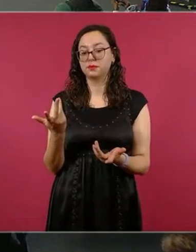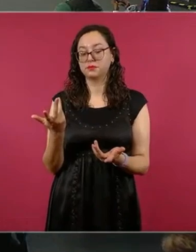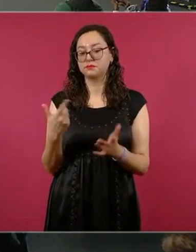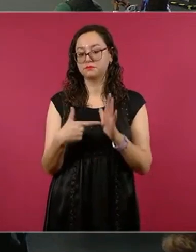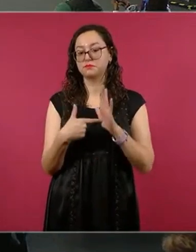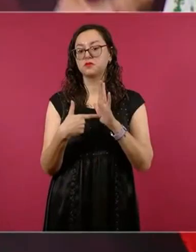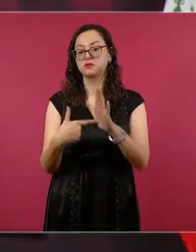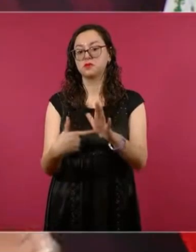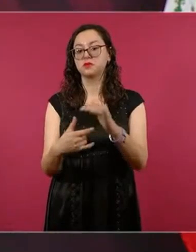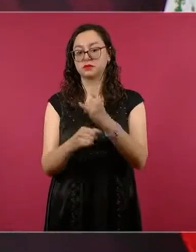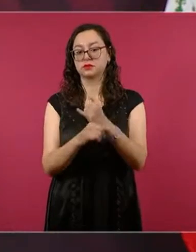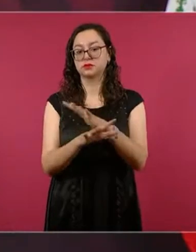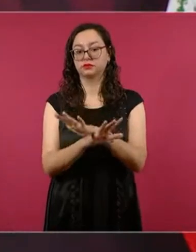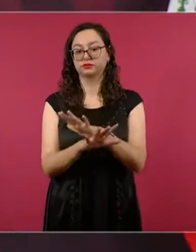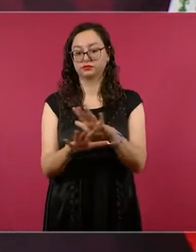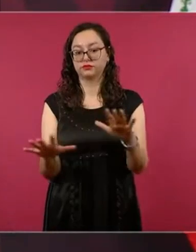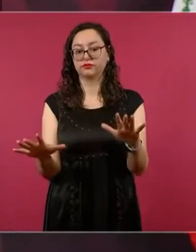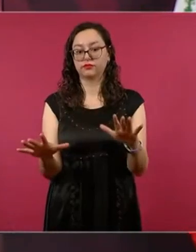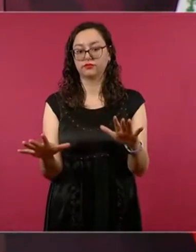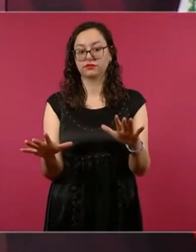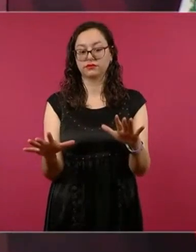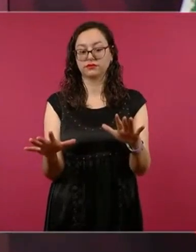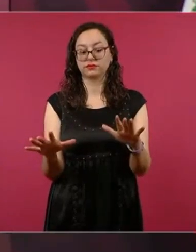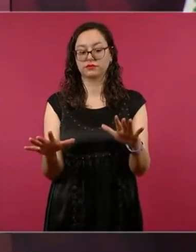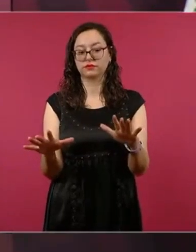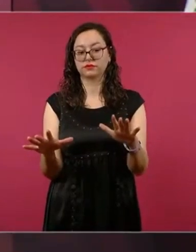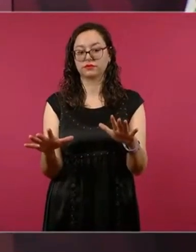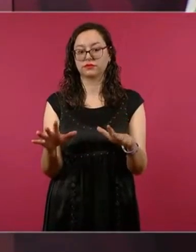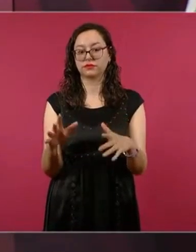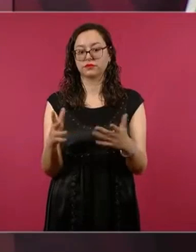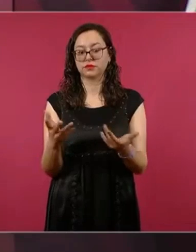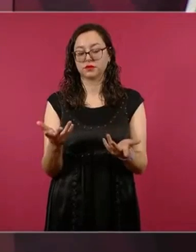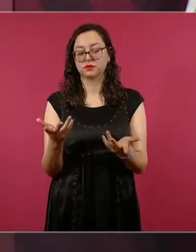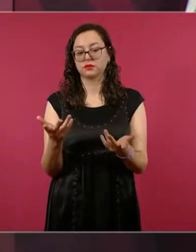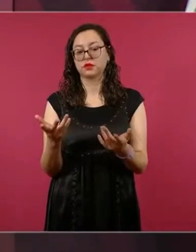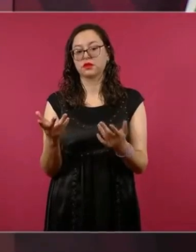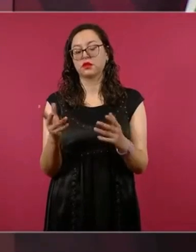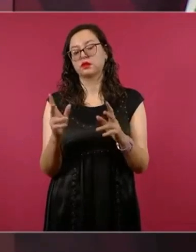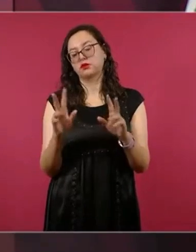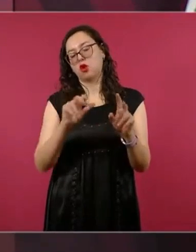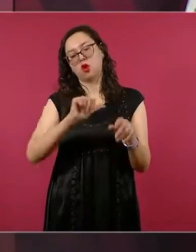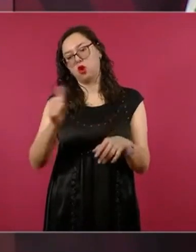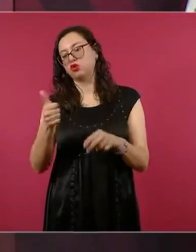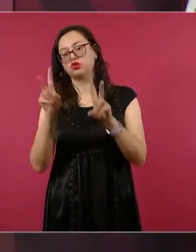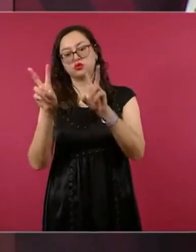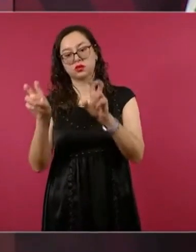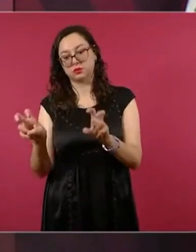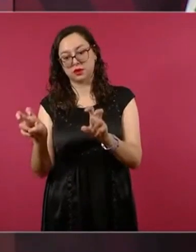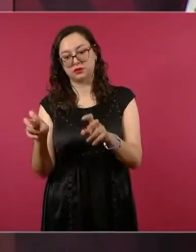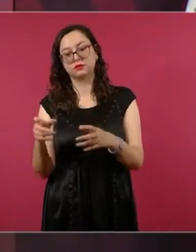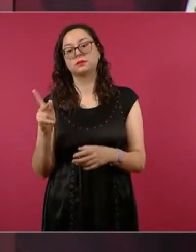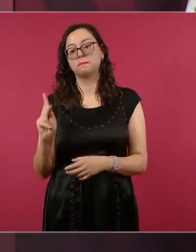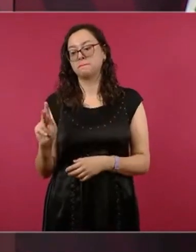Se va a dar un informe sobre los resultados del PREP, que se cerró ayer,